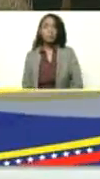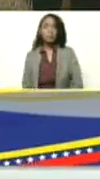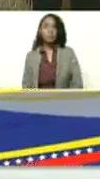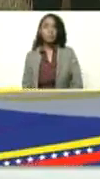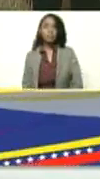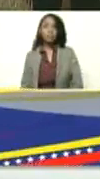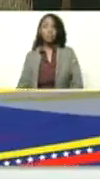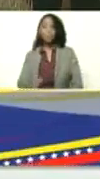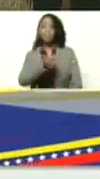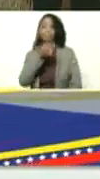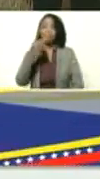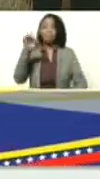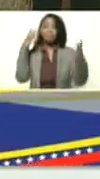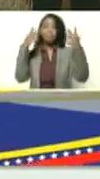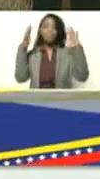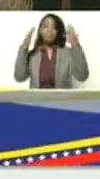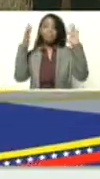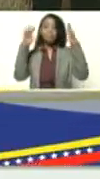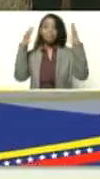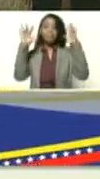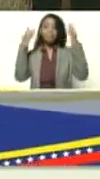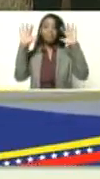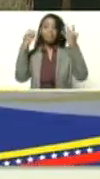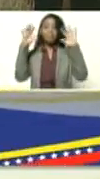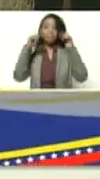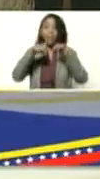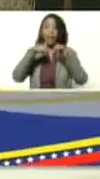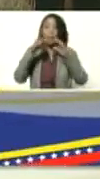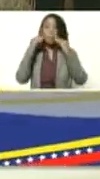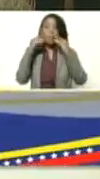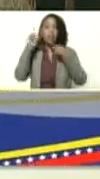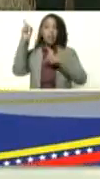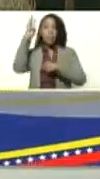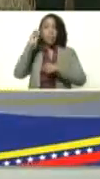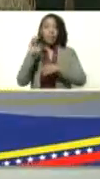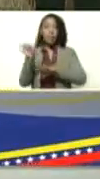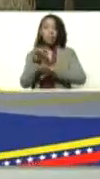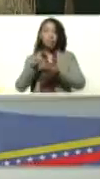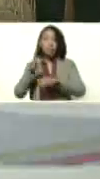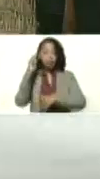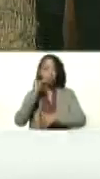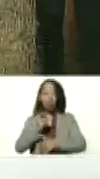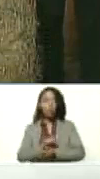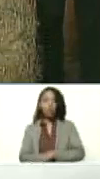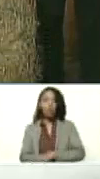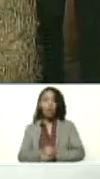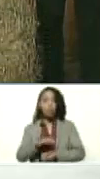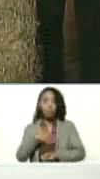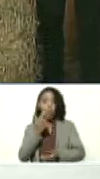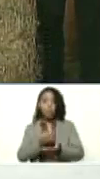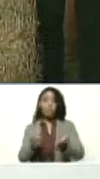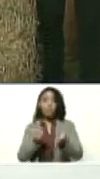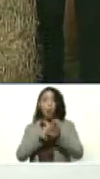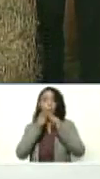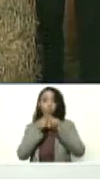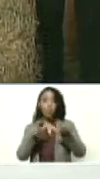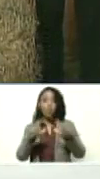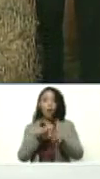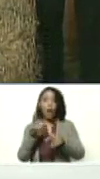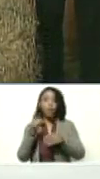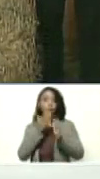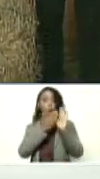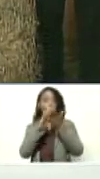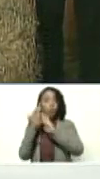Correcto, bueno, vamos a dar un aplauso desde aquí, la experiencia de Petar en el municipio Sucre, que puede replicarse en